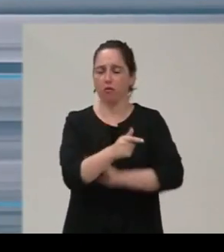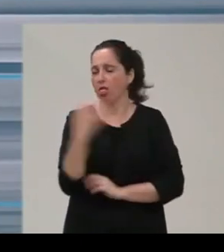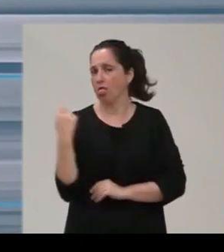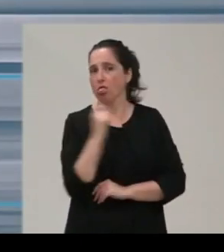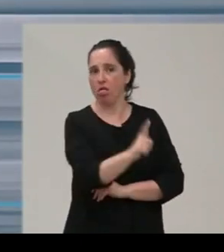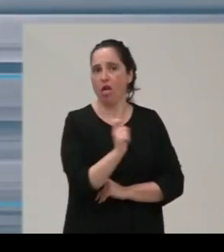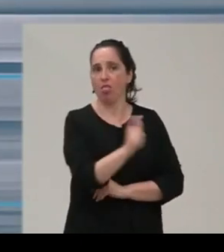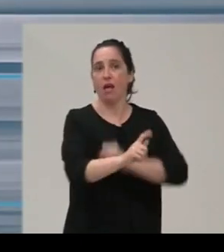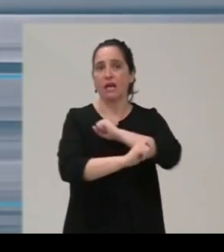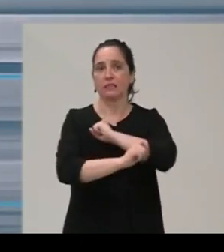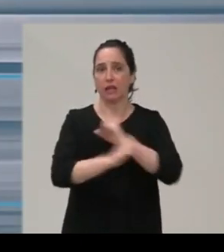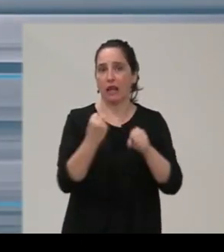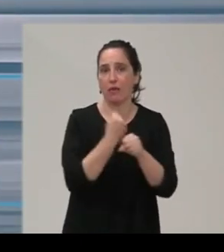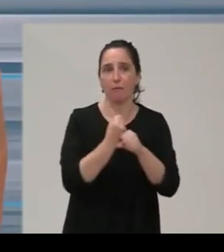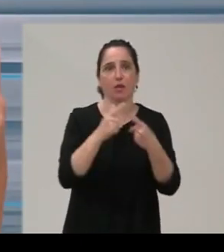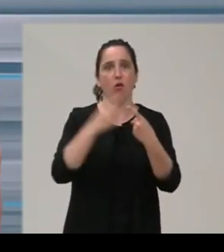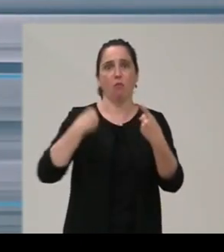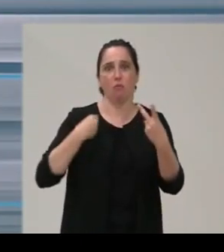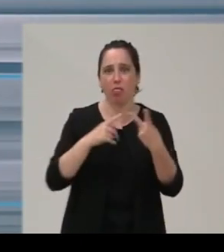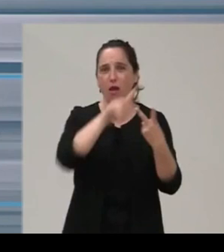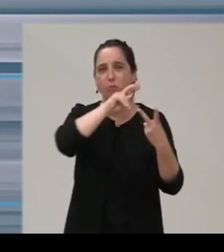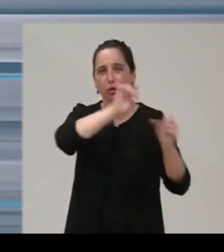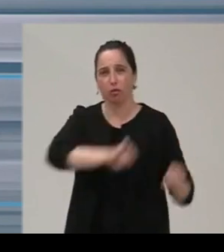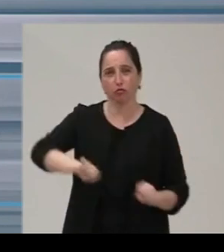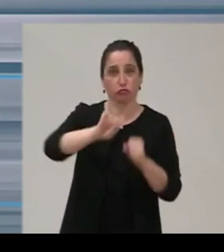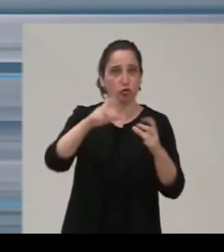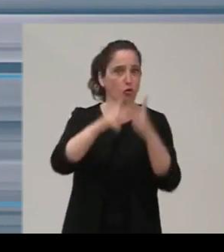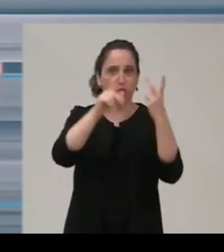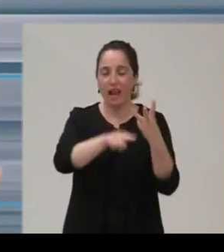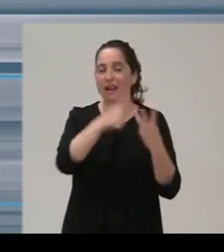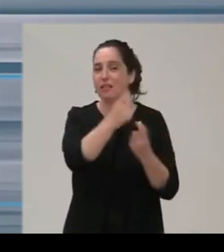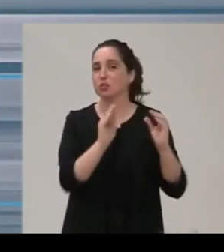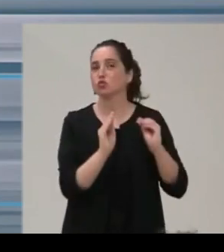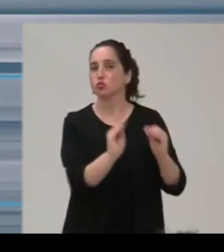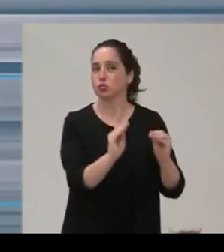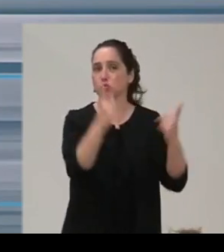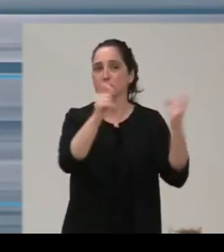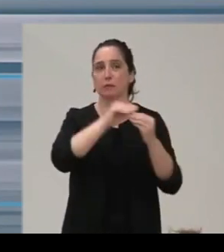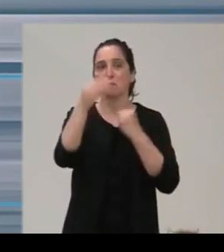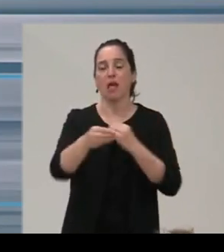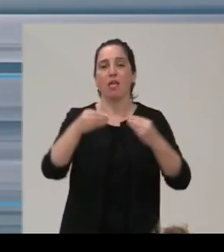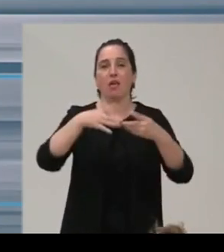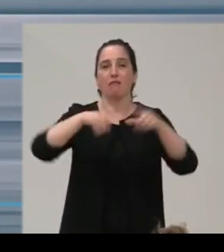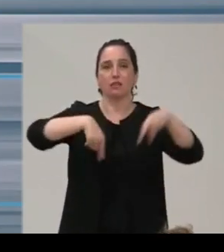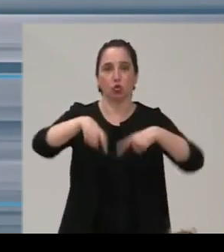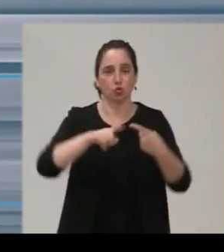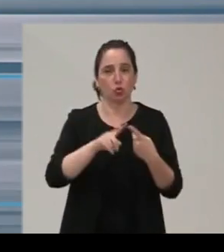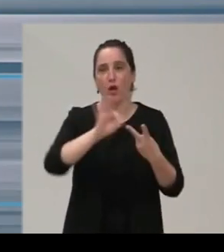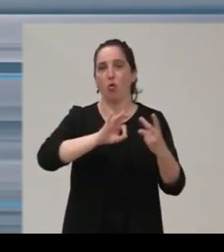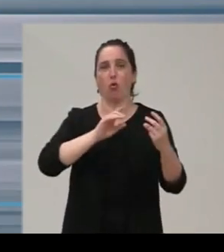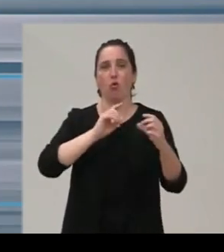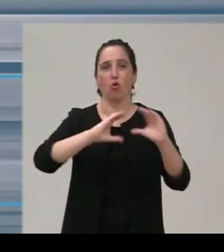con sus estrategias de empleo, de vivienda y de protección social, con sus necesidades en materia de infraestructuras y